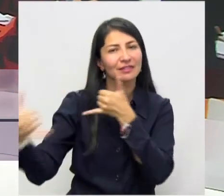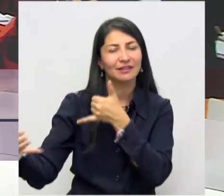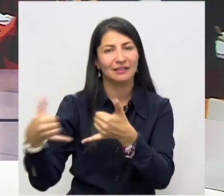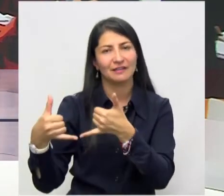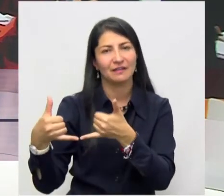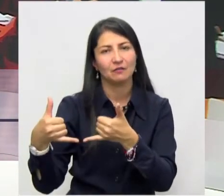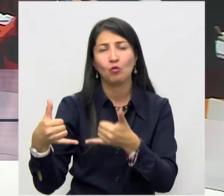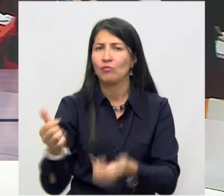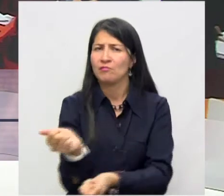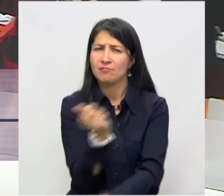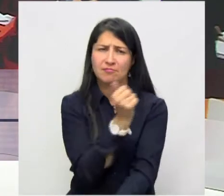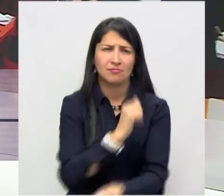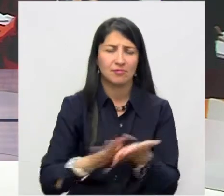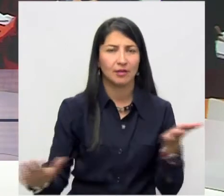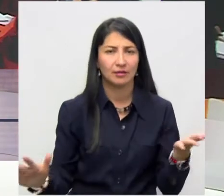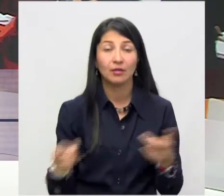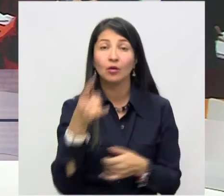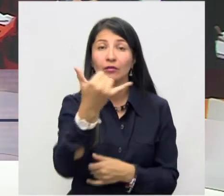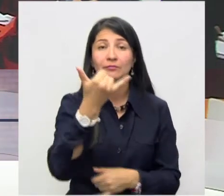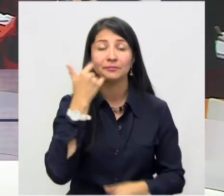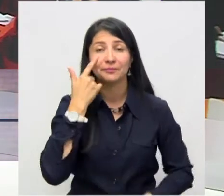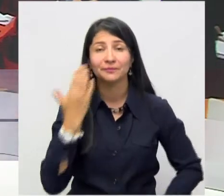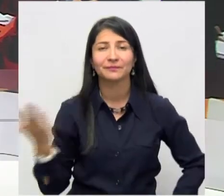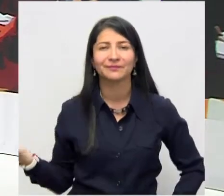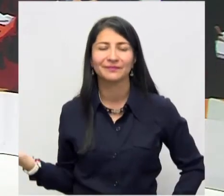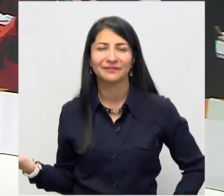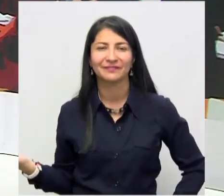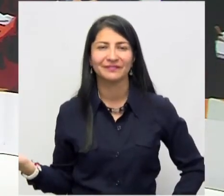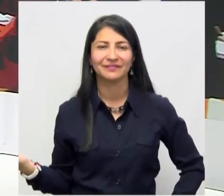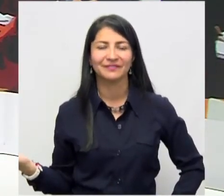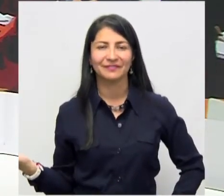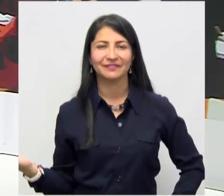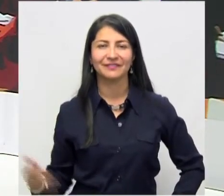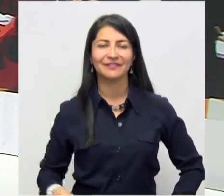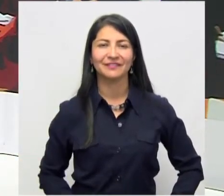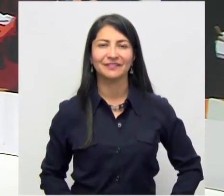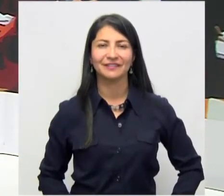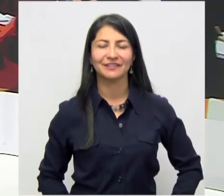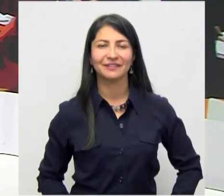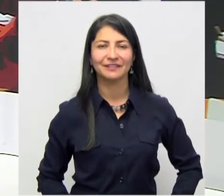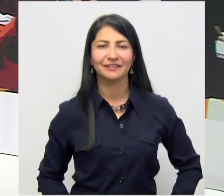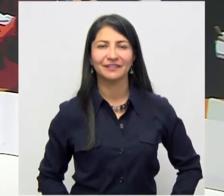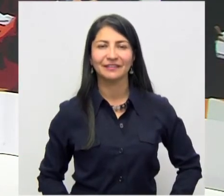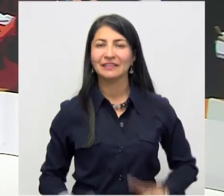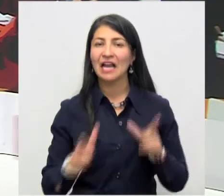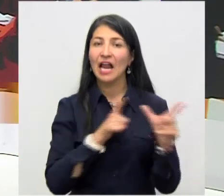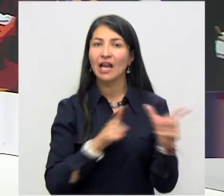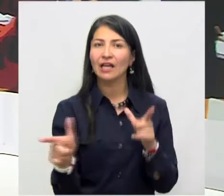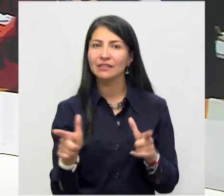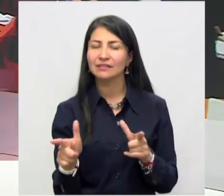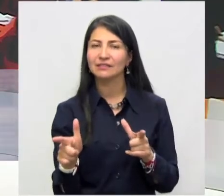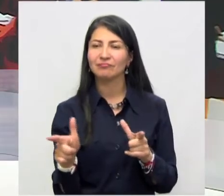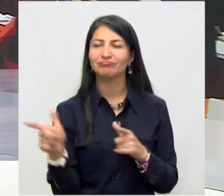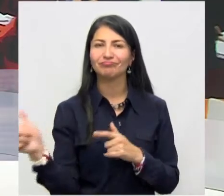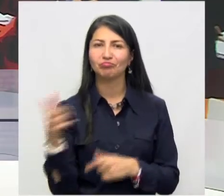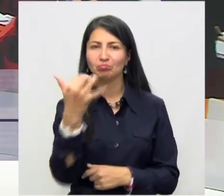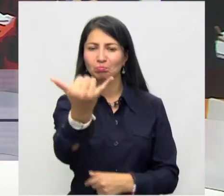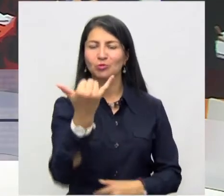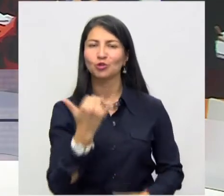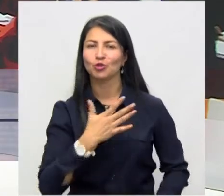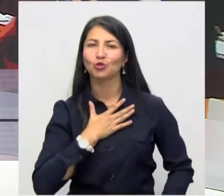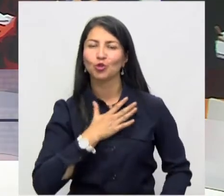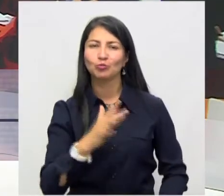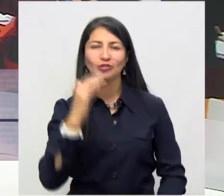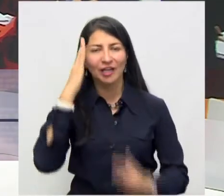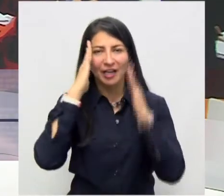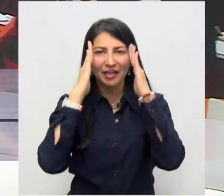línea de atención al usuario que es totalmente gratuita, la 018-910-060, que está lista, preparada para